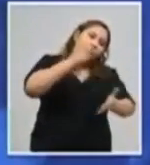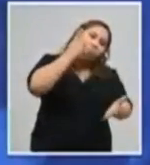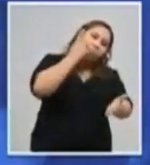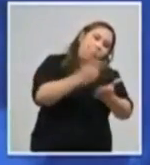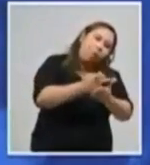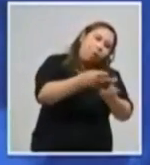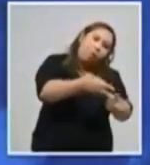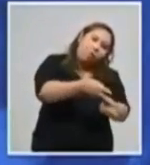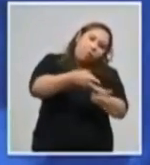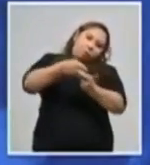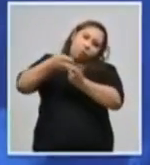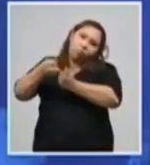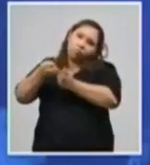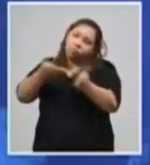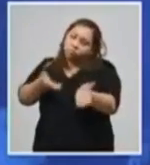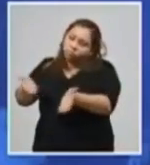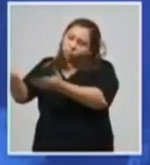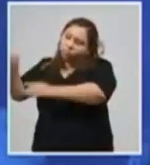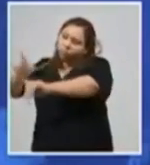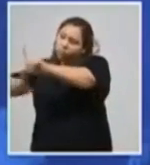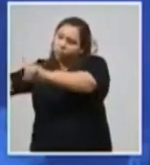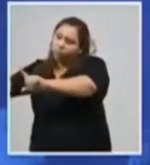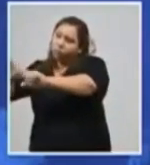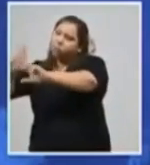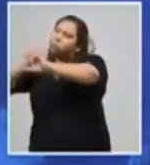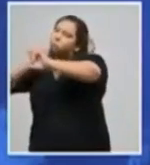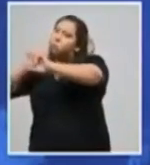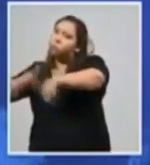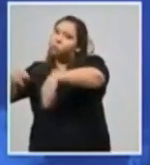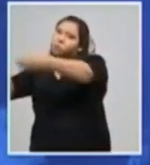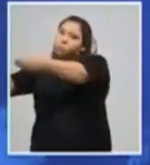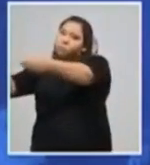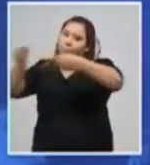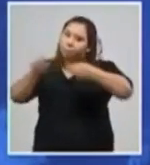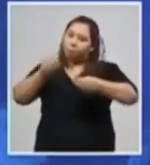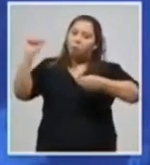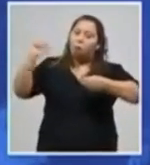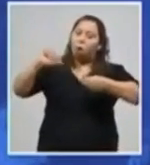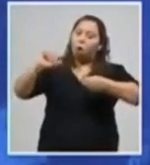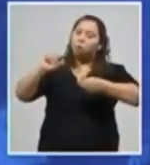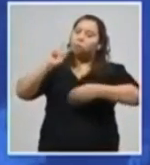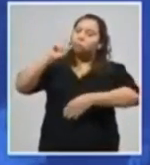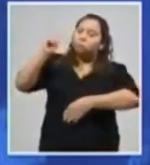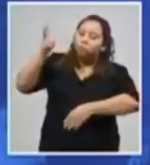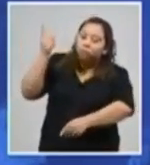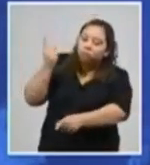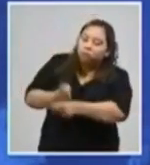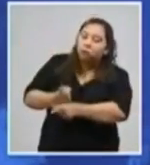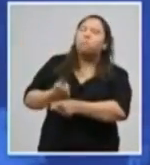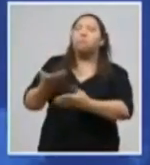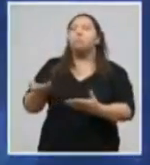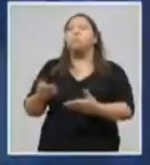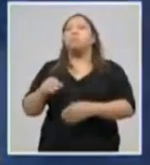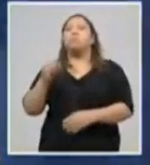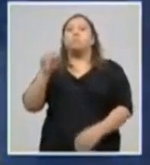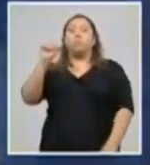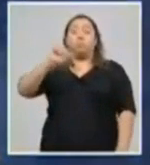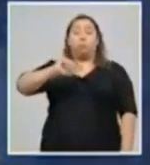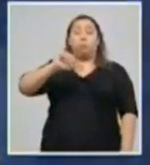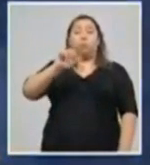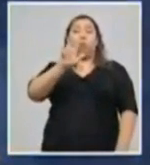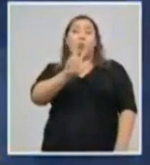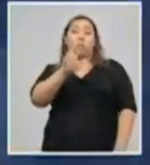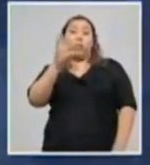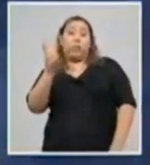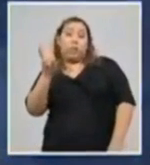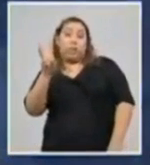obtenido del Departamento de Laboratorio de Virología de la Secretaría de Salud los datos oficiales. Y vemos 36 fallecimientos